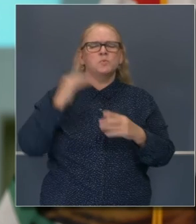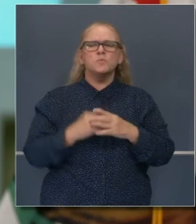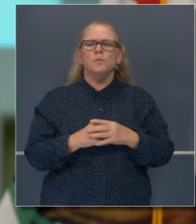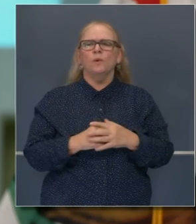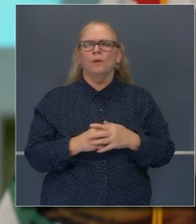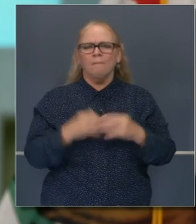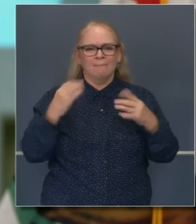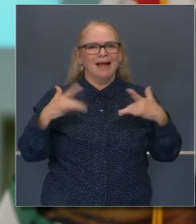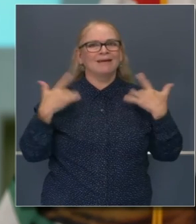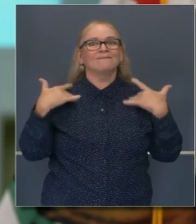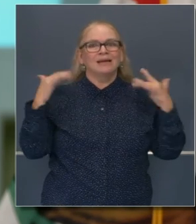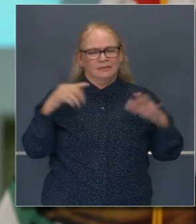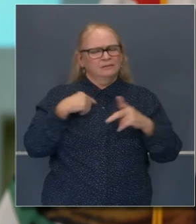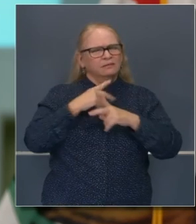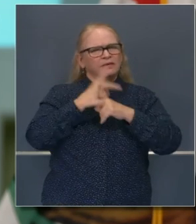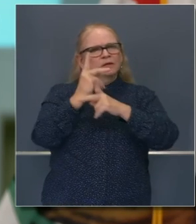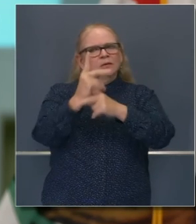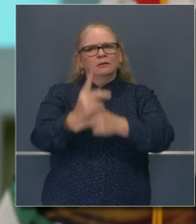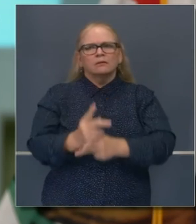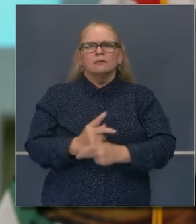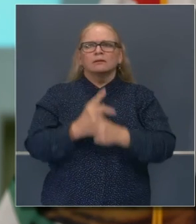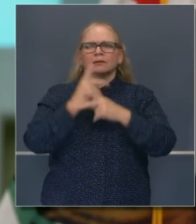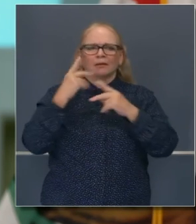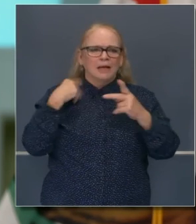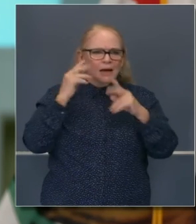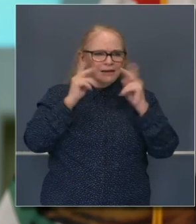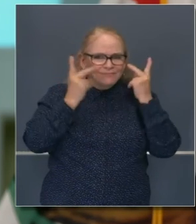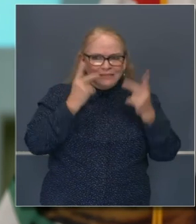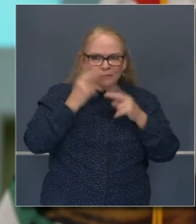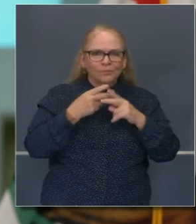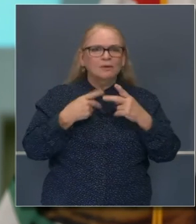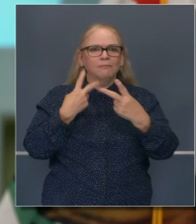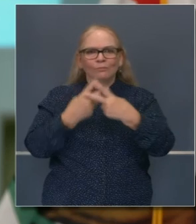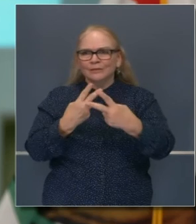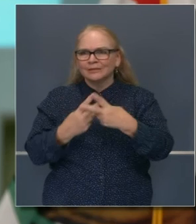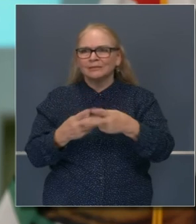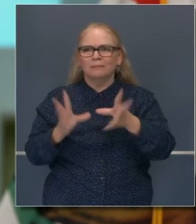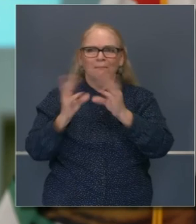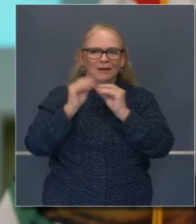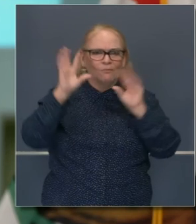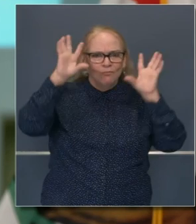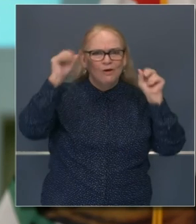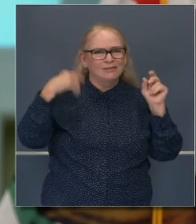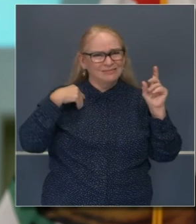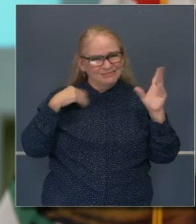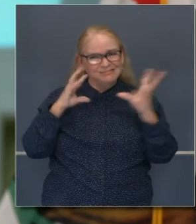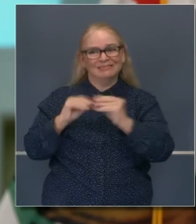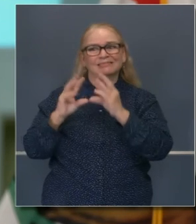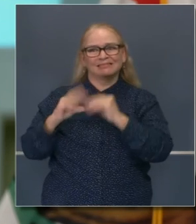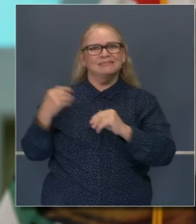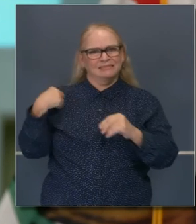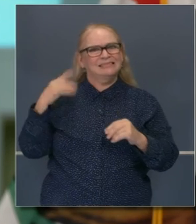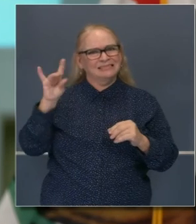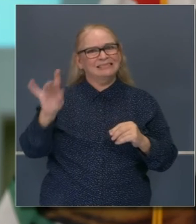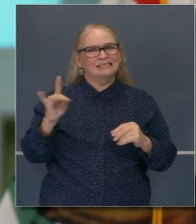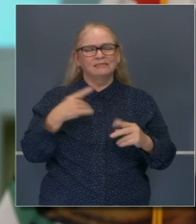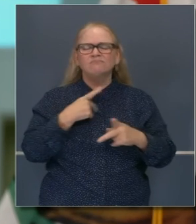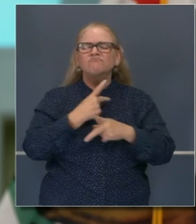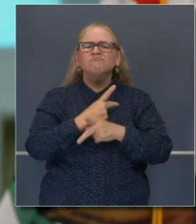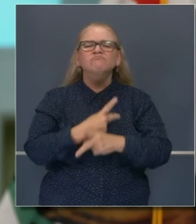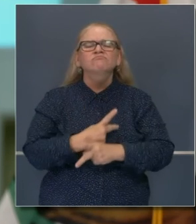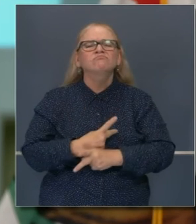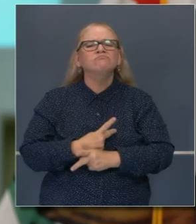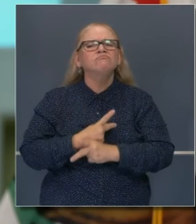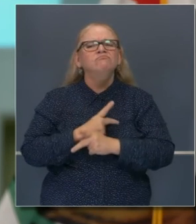eventos de muy alto riesgo, visitando prisiones, visitando al presidente